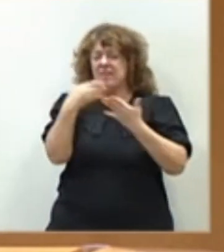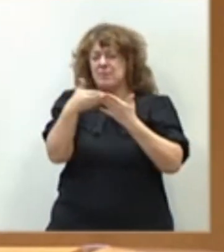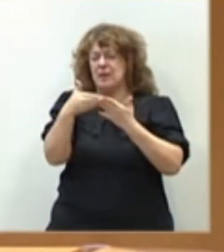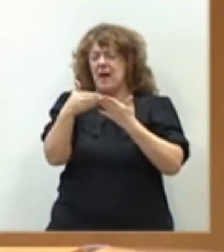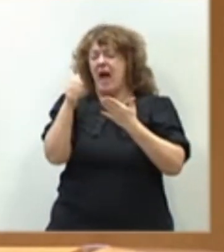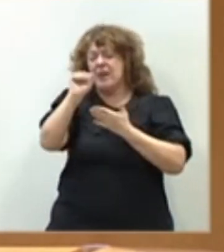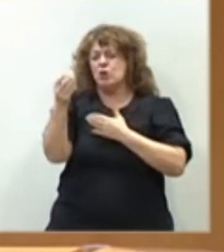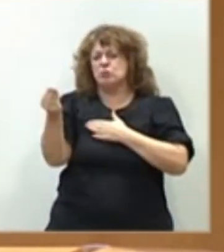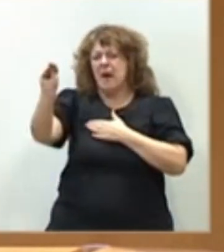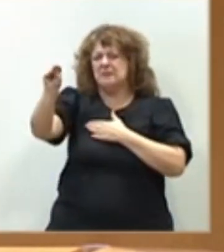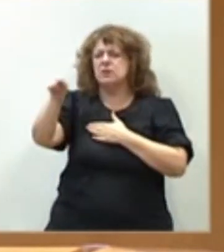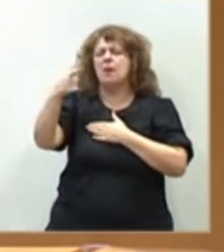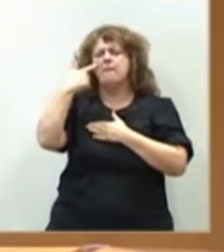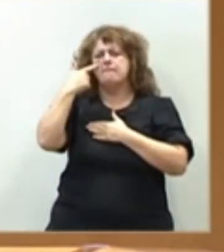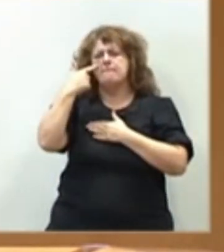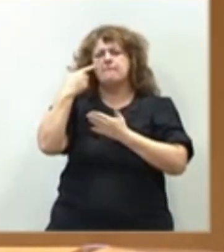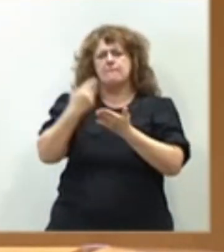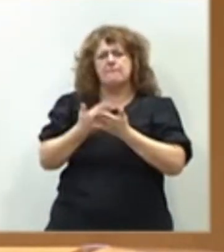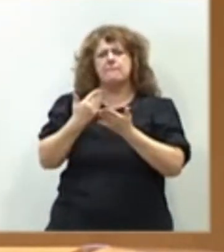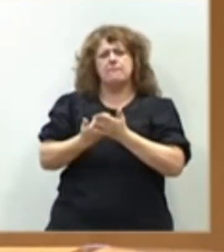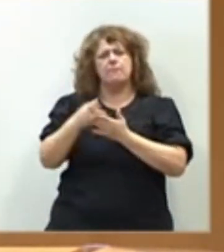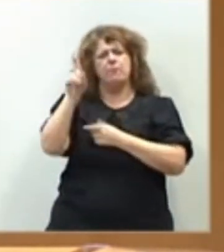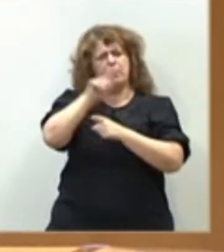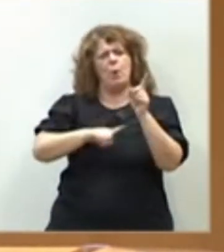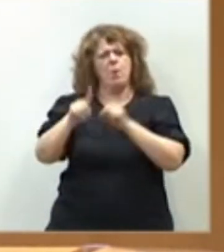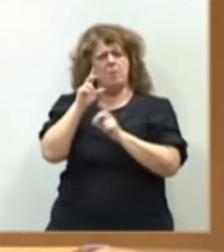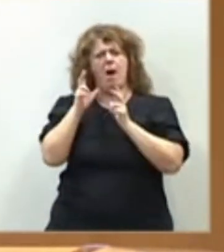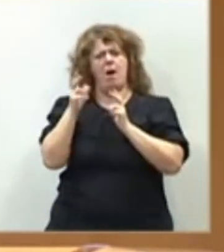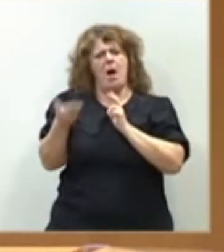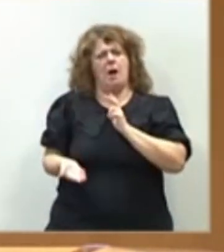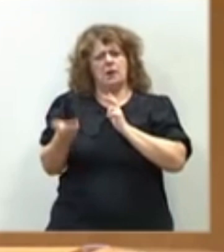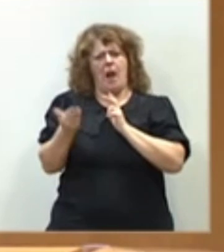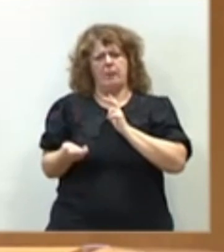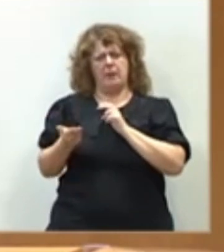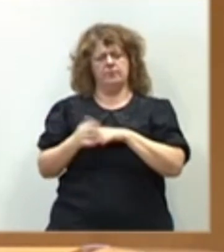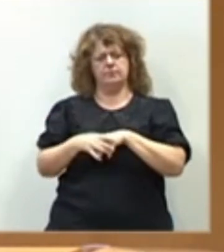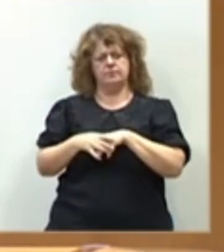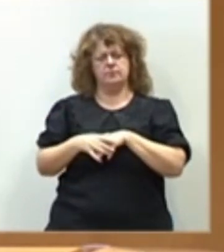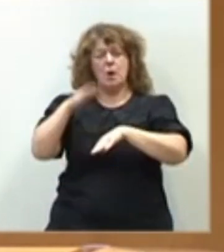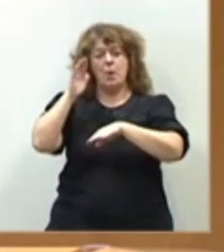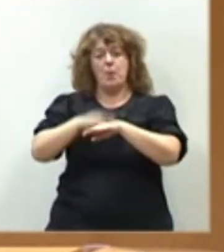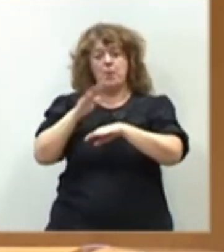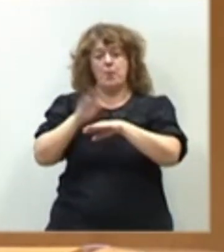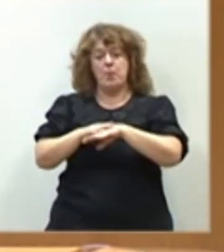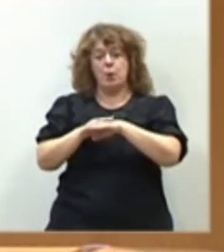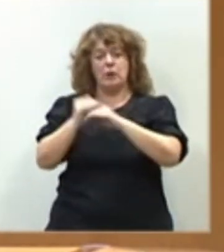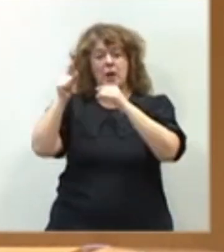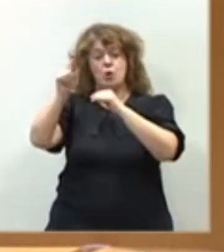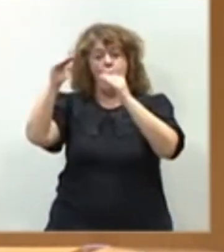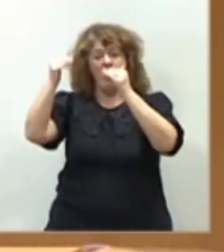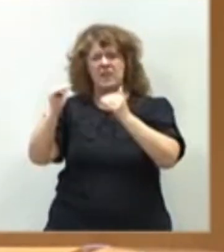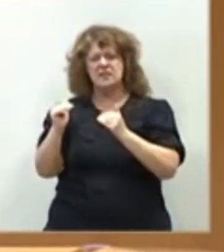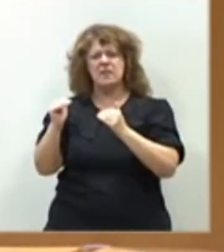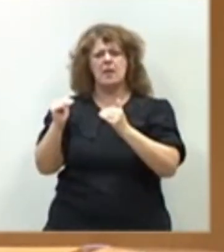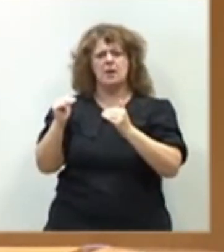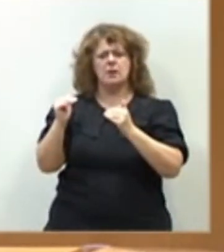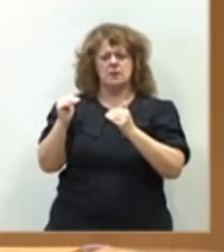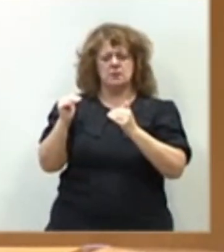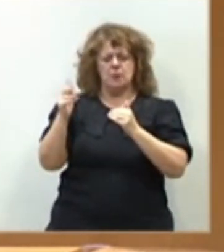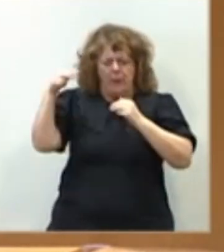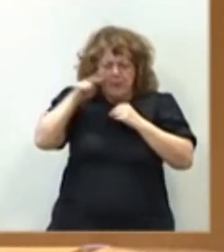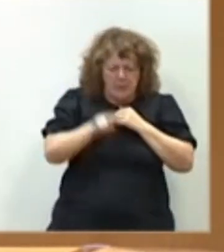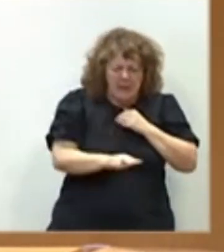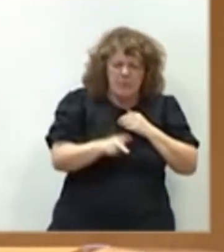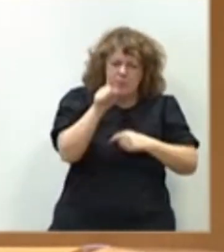supondrá un verdadero problema, porque ustedes, señorías, no descienden a los verdaderos problemas del